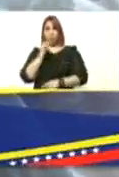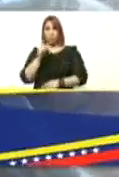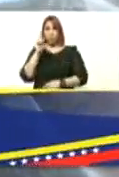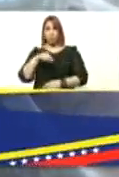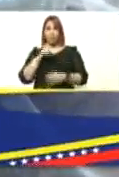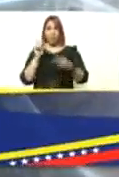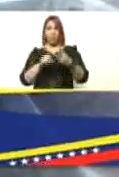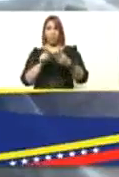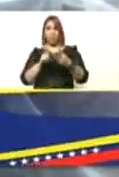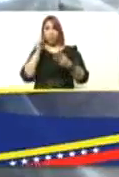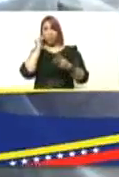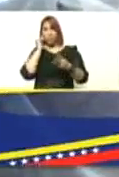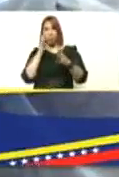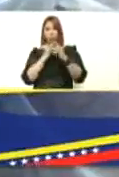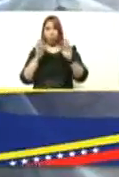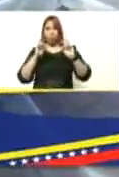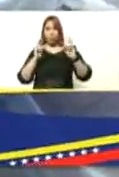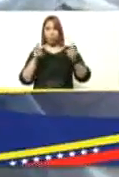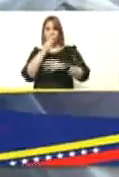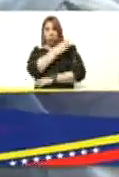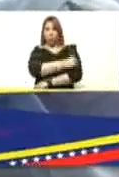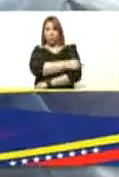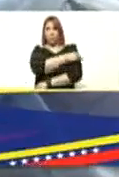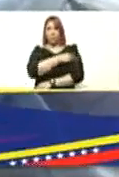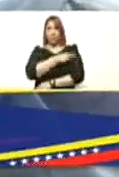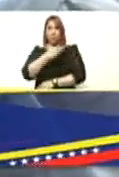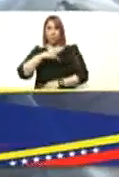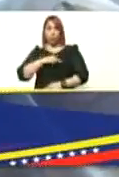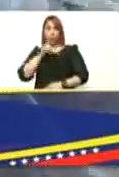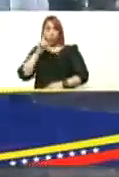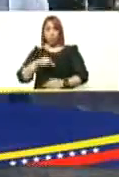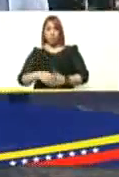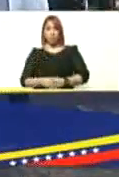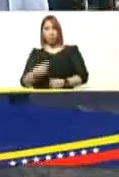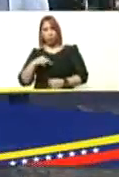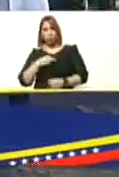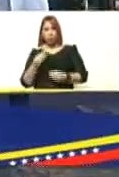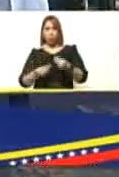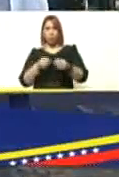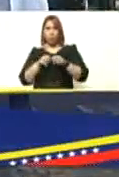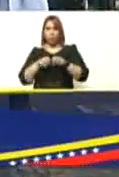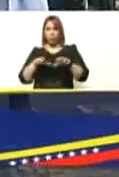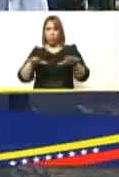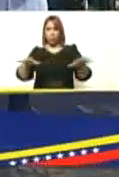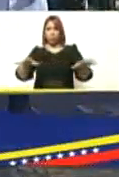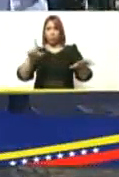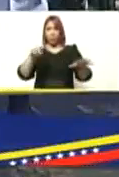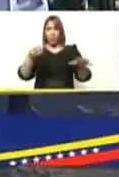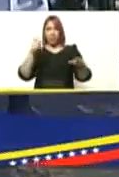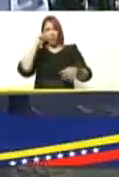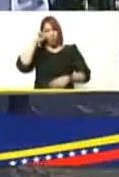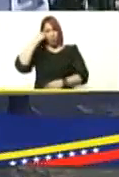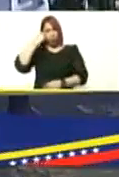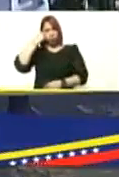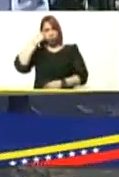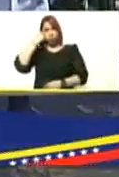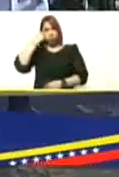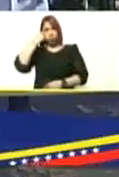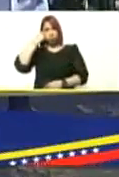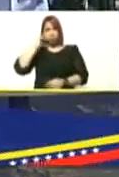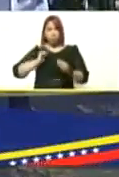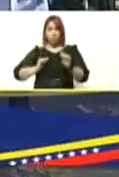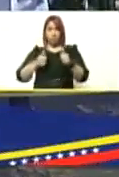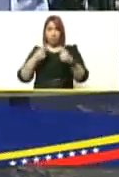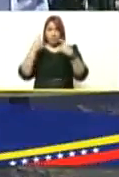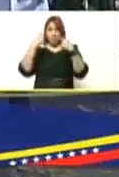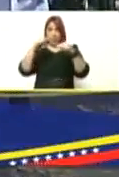Morelva que lleva todo el tema de los hospitales nosotros presidente bueno hemos hecho un tremendo despliegue acordándonos en lo que fue el inicio de